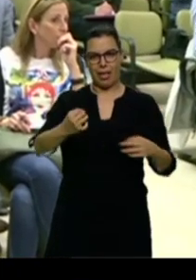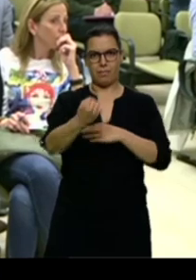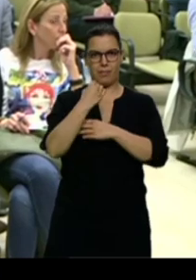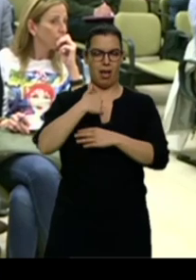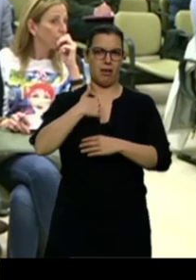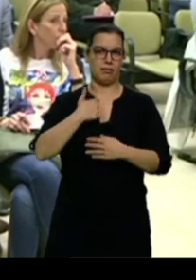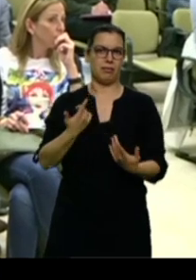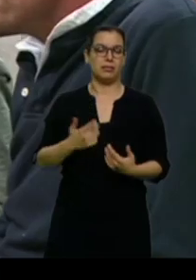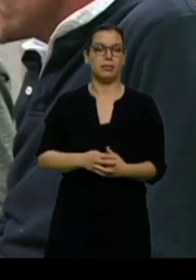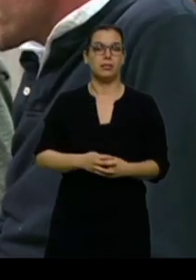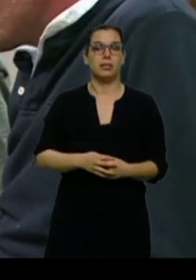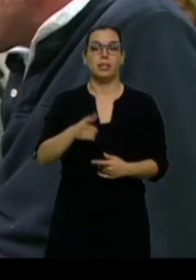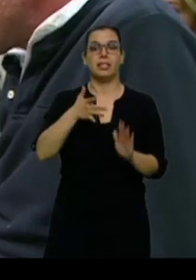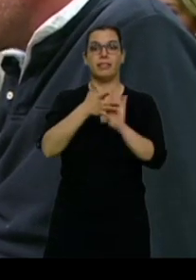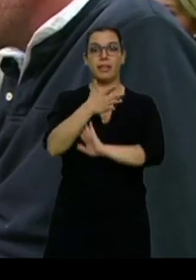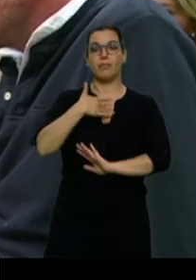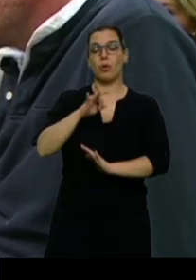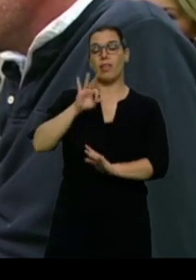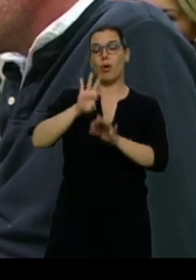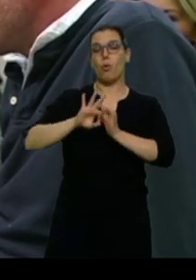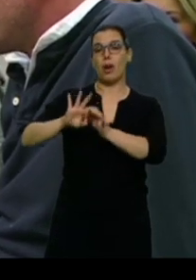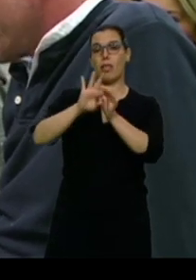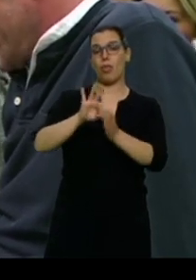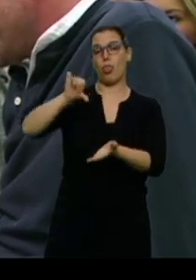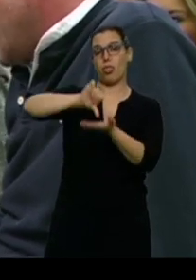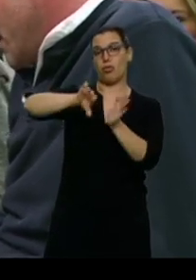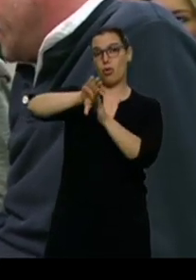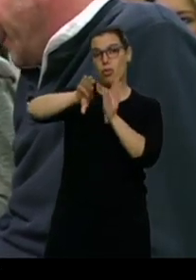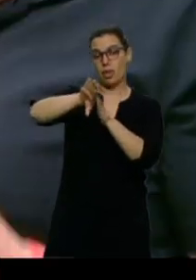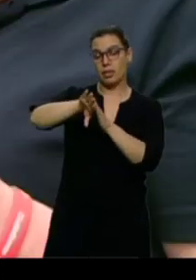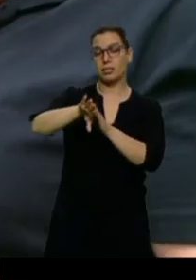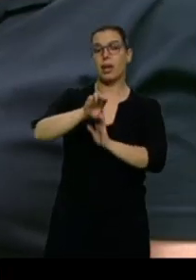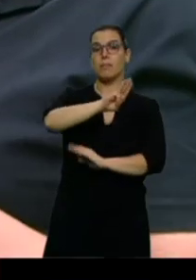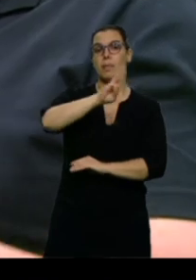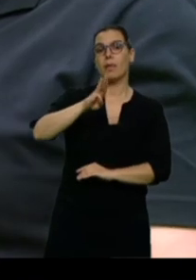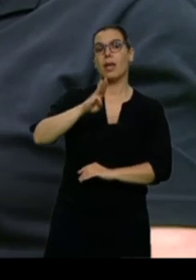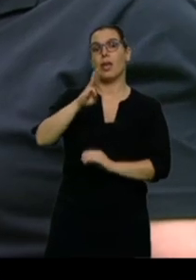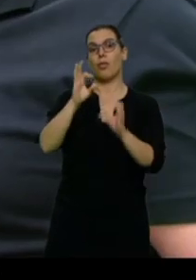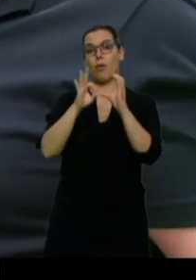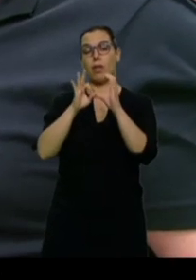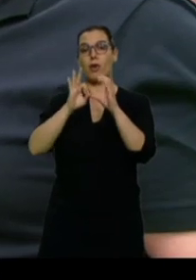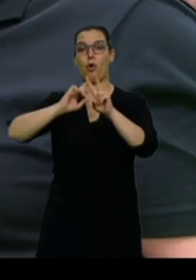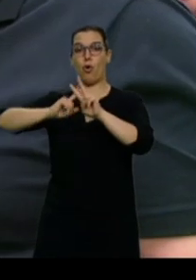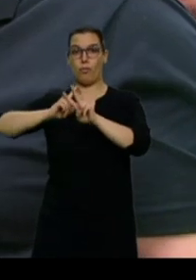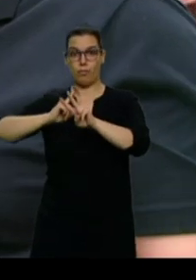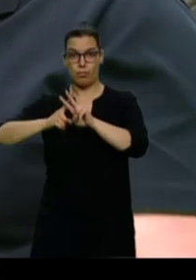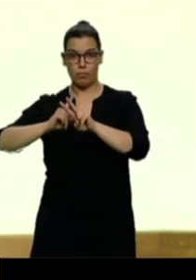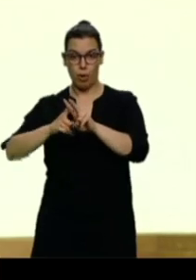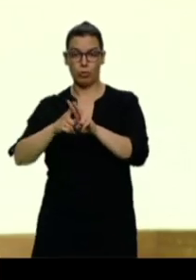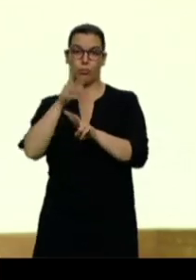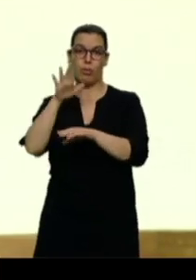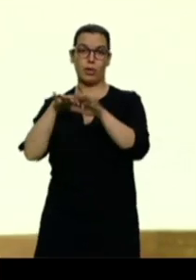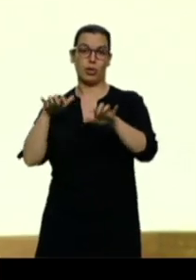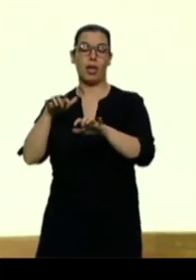una coalición de centro-derecha, como pedía Antonio Silván, candidato popular. PP, Ciudadanos y Vox tendrían mayoría absoluta. Si prospera el recurso, la UPL